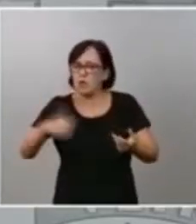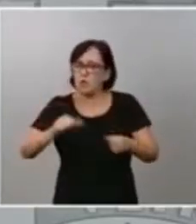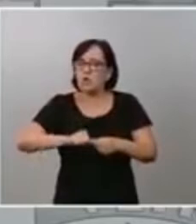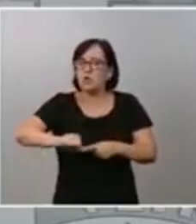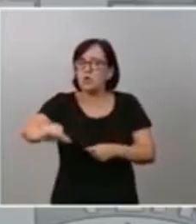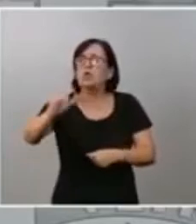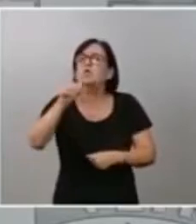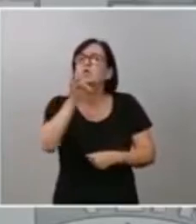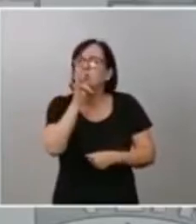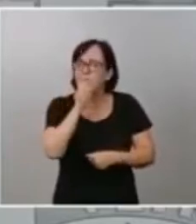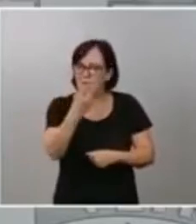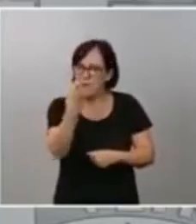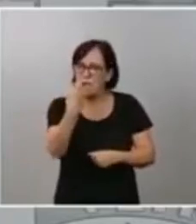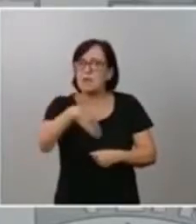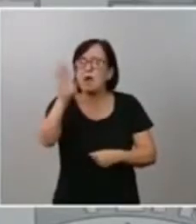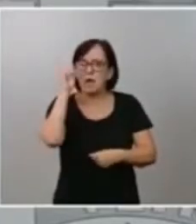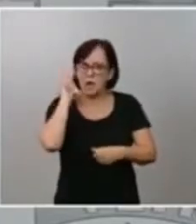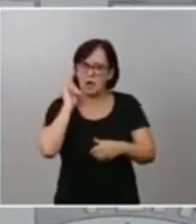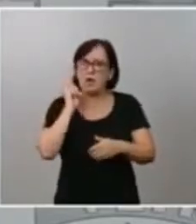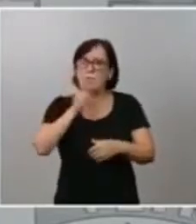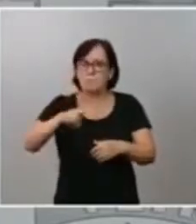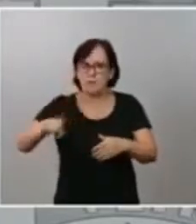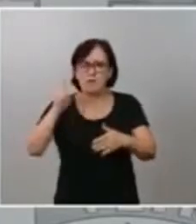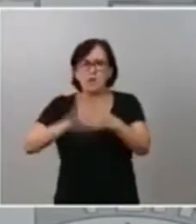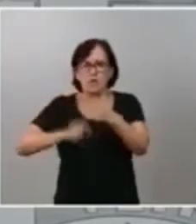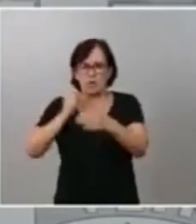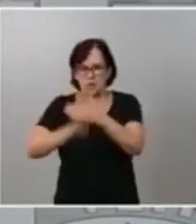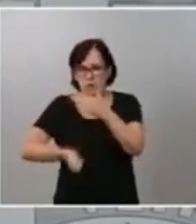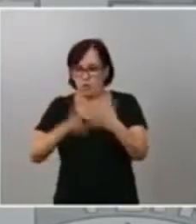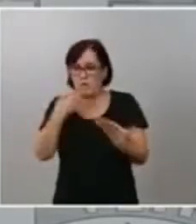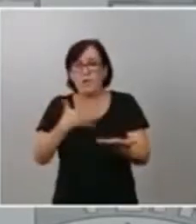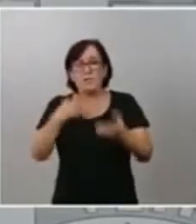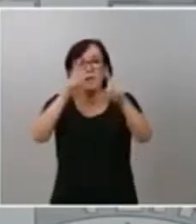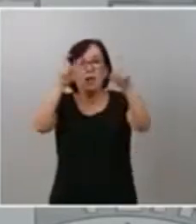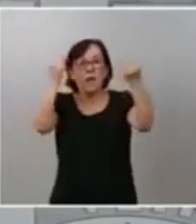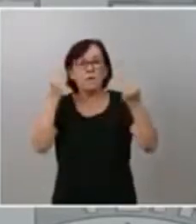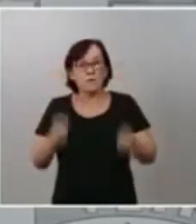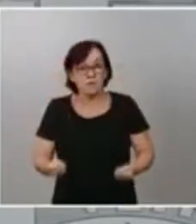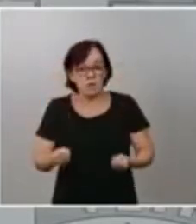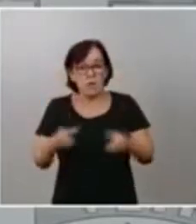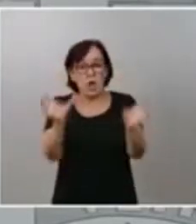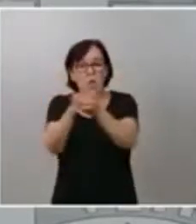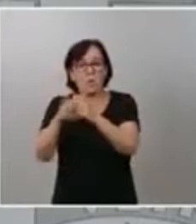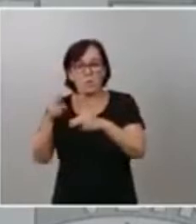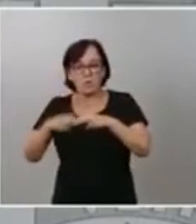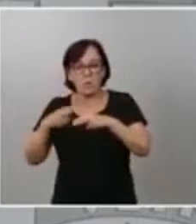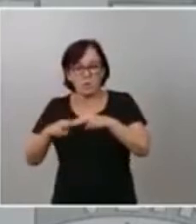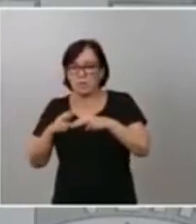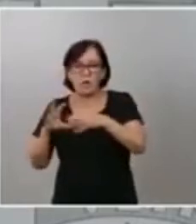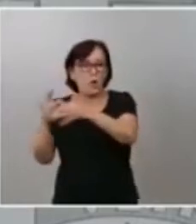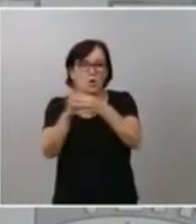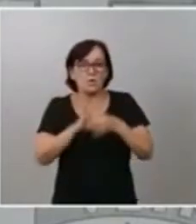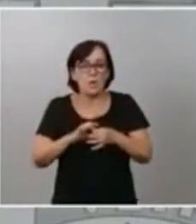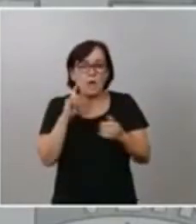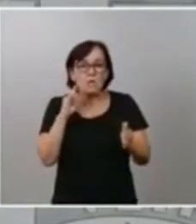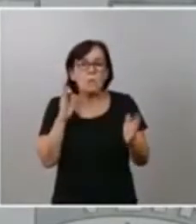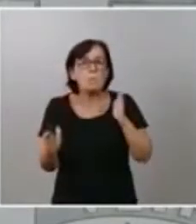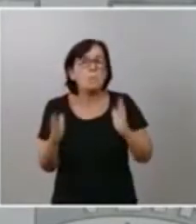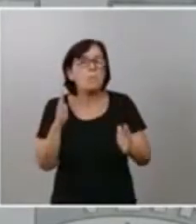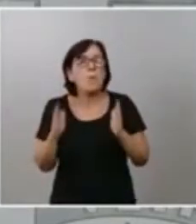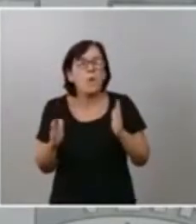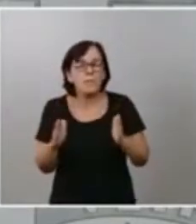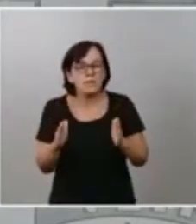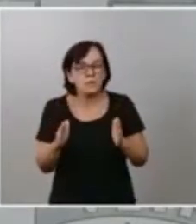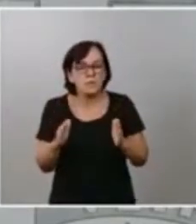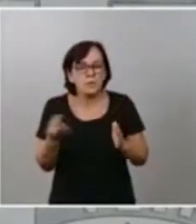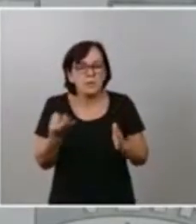los españoles que nos están viendo lo que quieren es ver a sus instituciones y sus partidos políticos unidos. Si hay un momento que exige y que